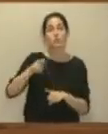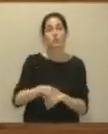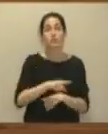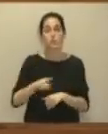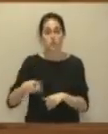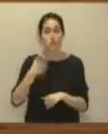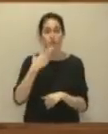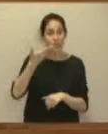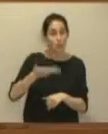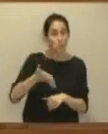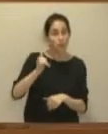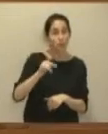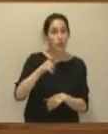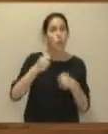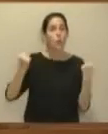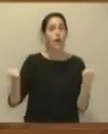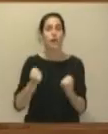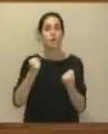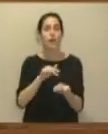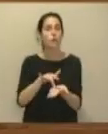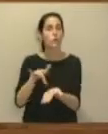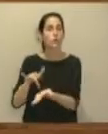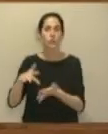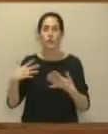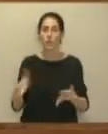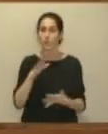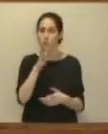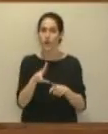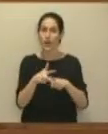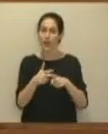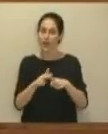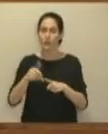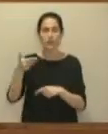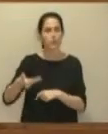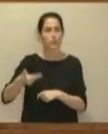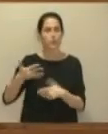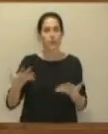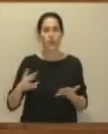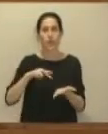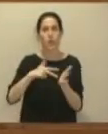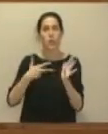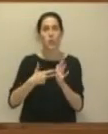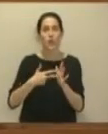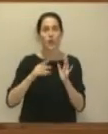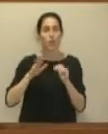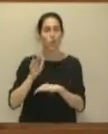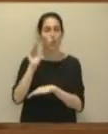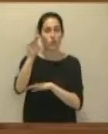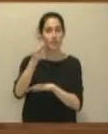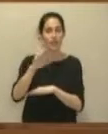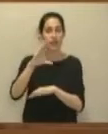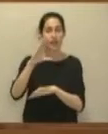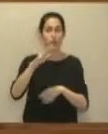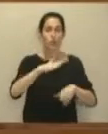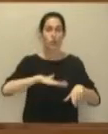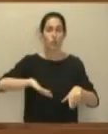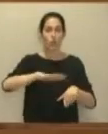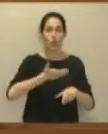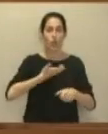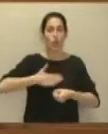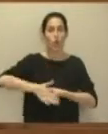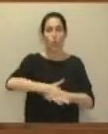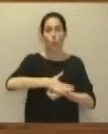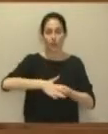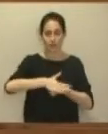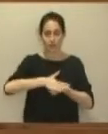qué actividades han desplegado, ya digo, para esas herramientas fundamentales como son los planes forestales comarcales. En fin, hay muchas otras